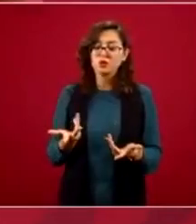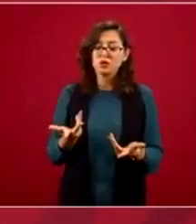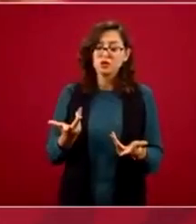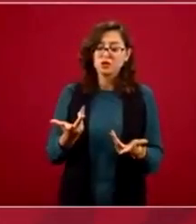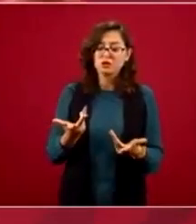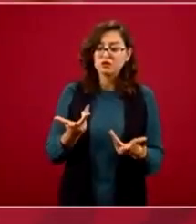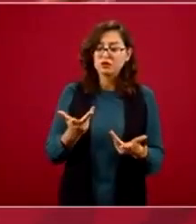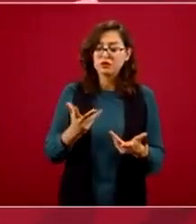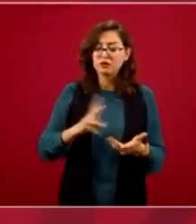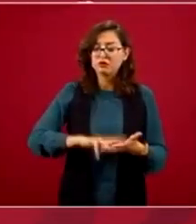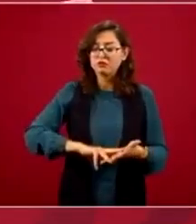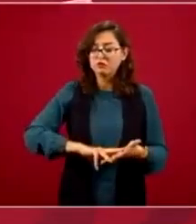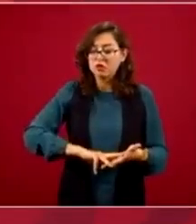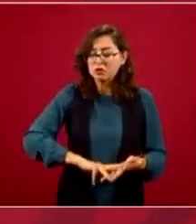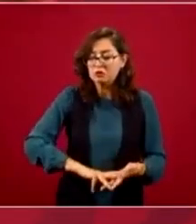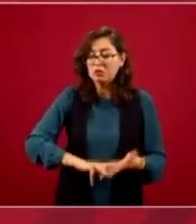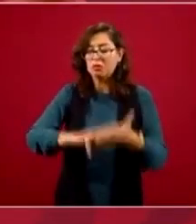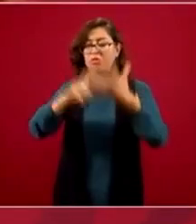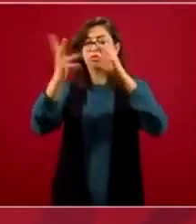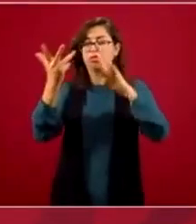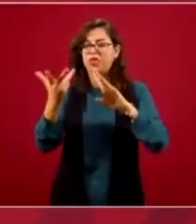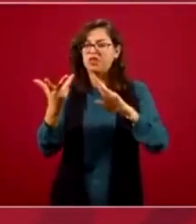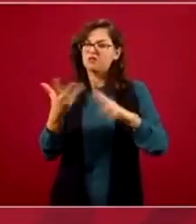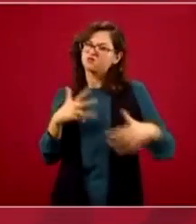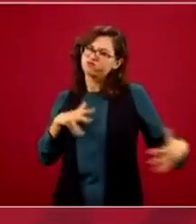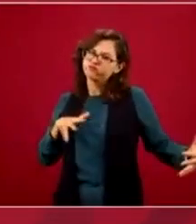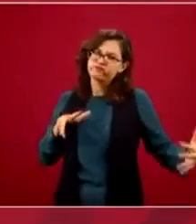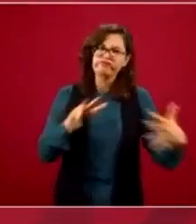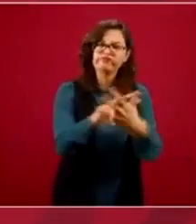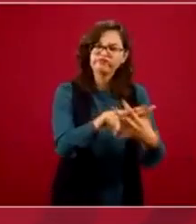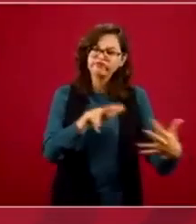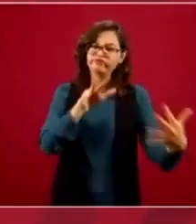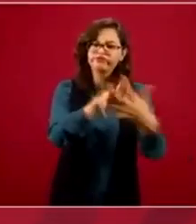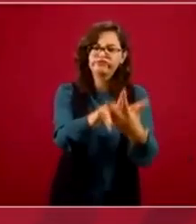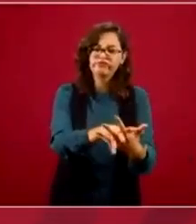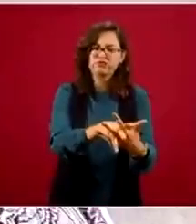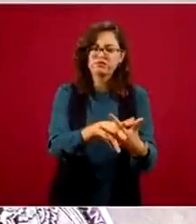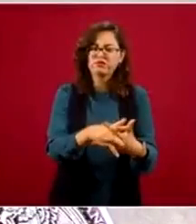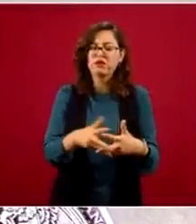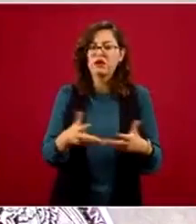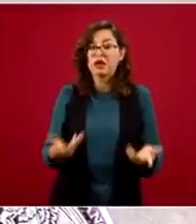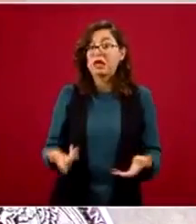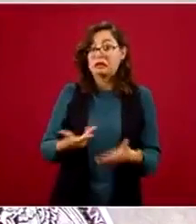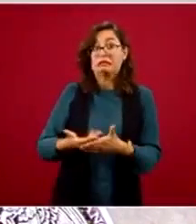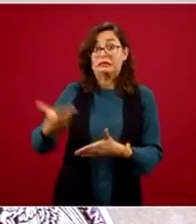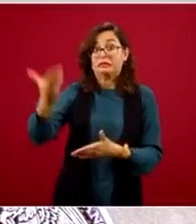mediante el uso de la fuerza, se empezó a hablar de una narcoestado.